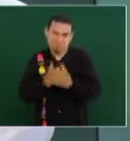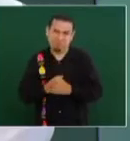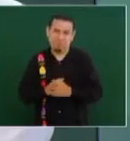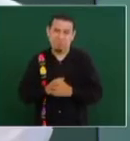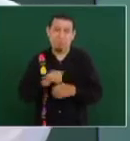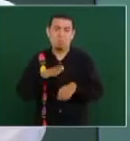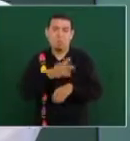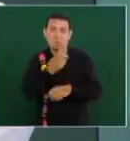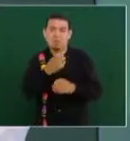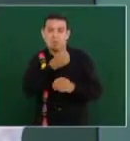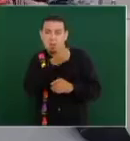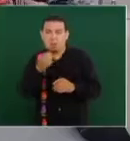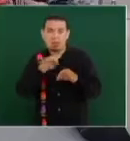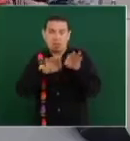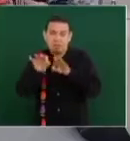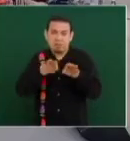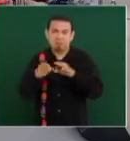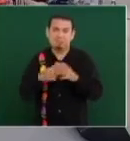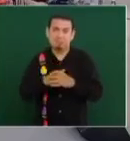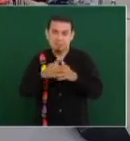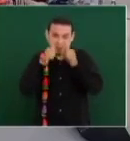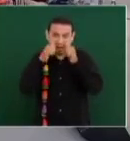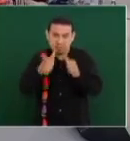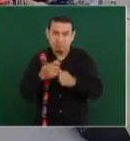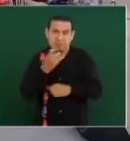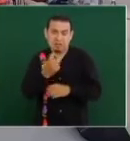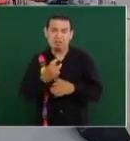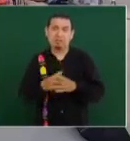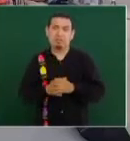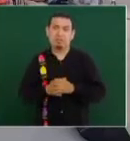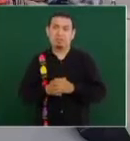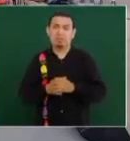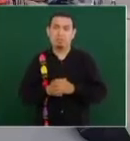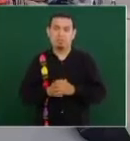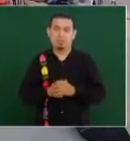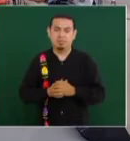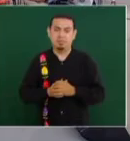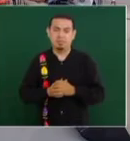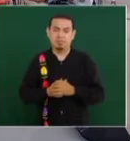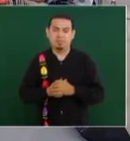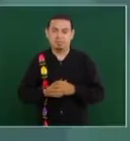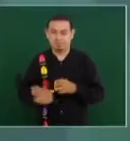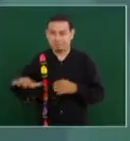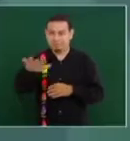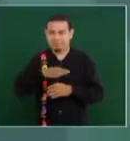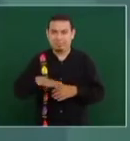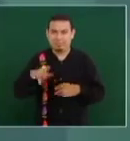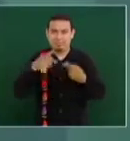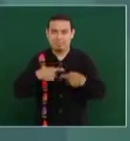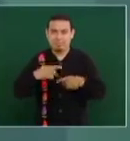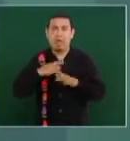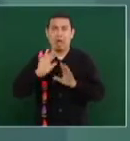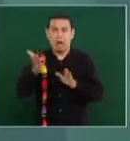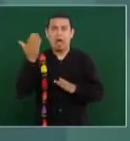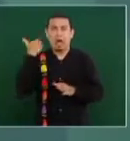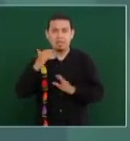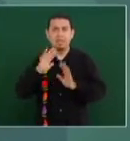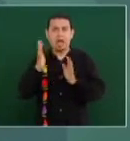Este método de atención a damnificados ya lo hemos probado